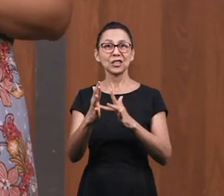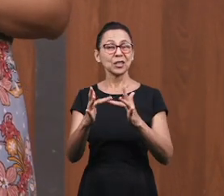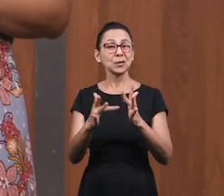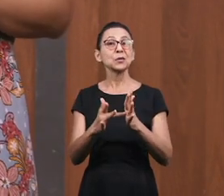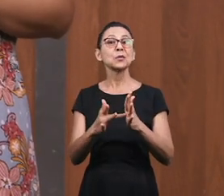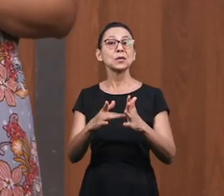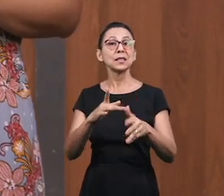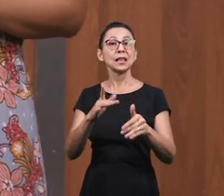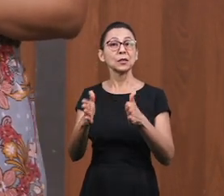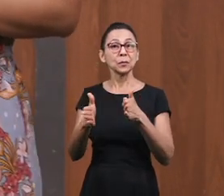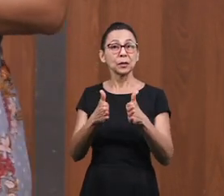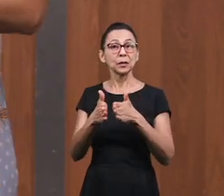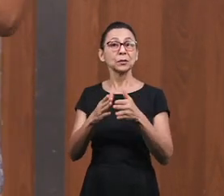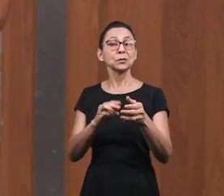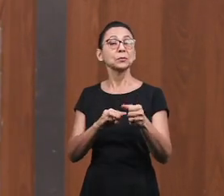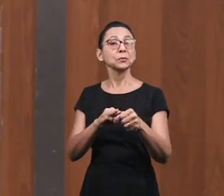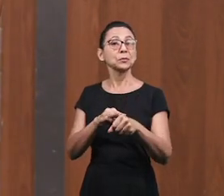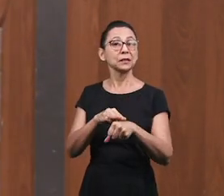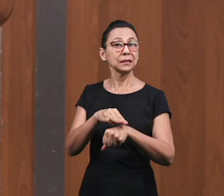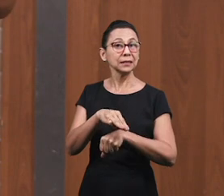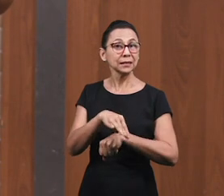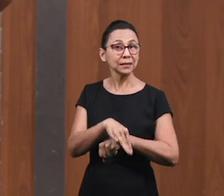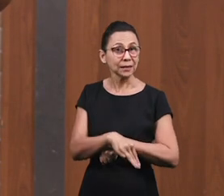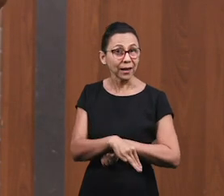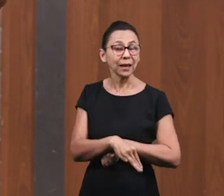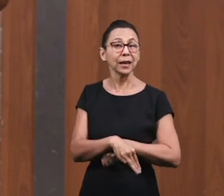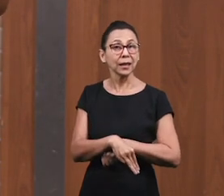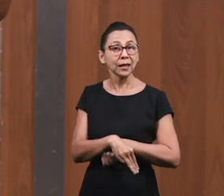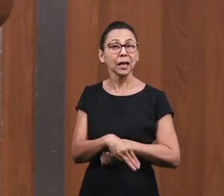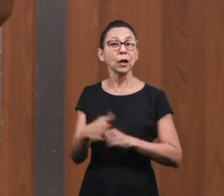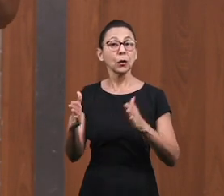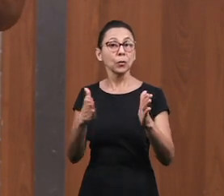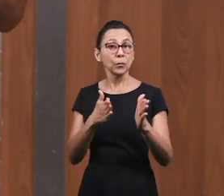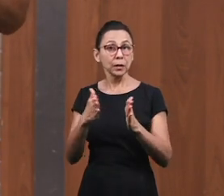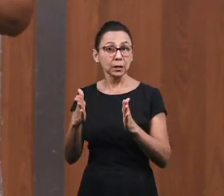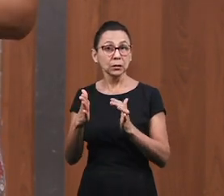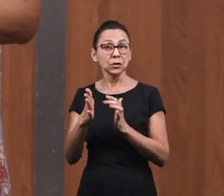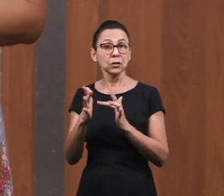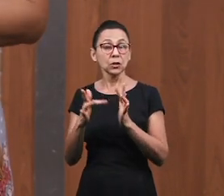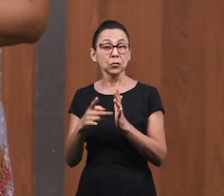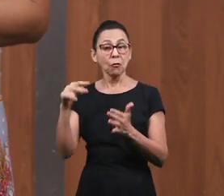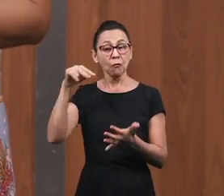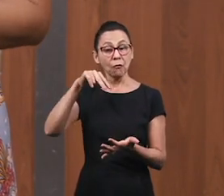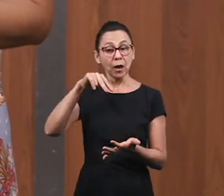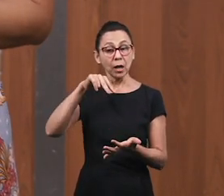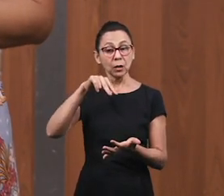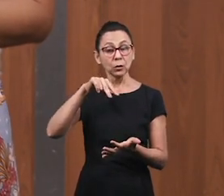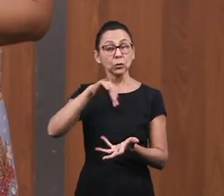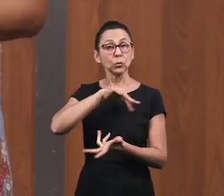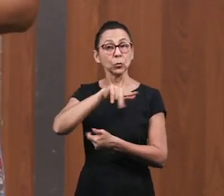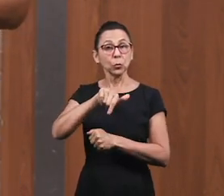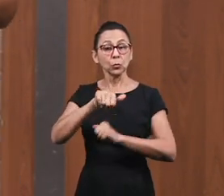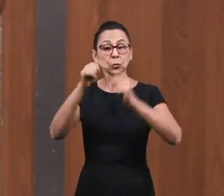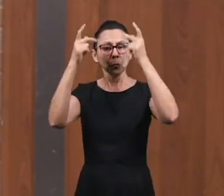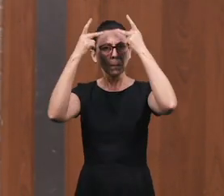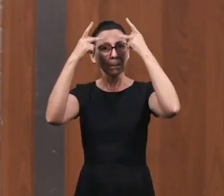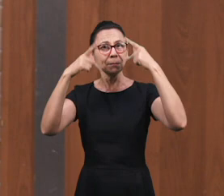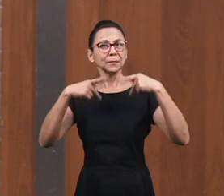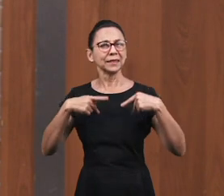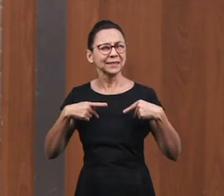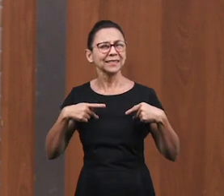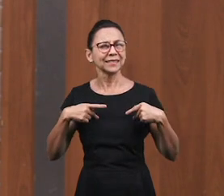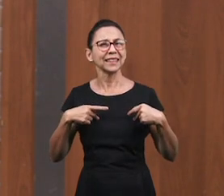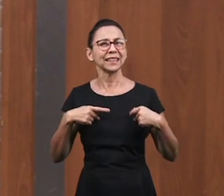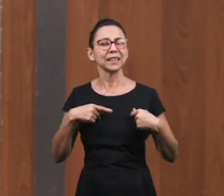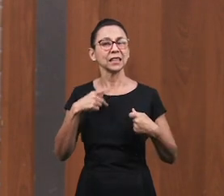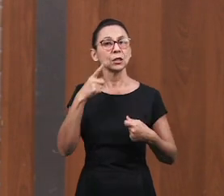El tiempo que Jesús pasó aquí en la tierra como hombre Y vimos en la clase